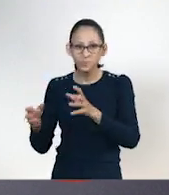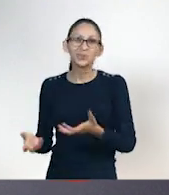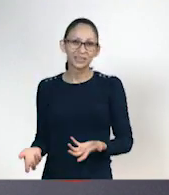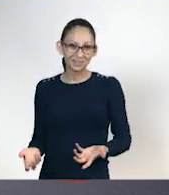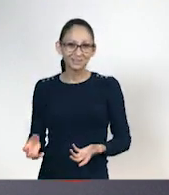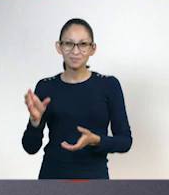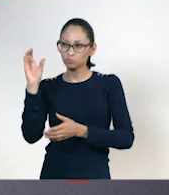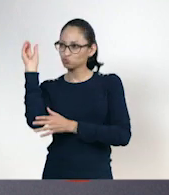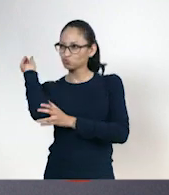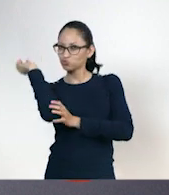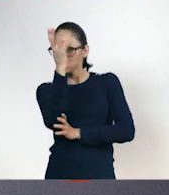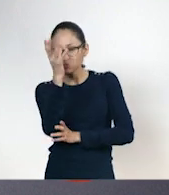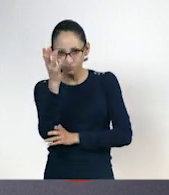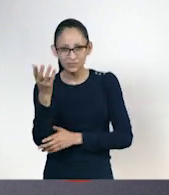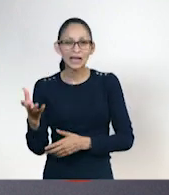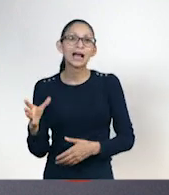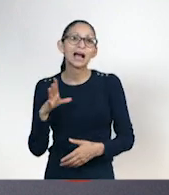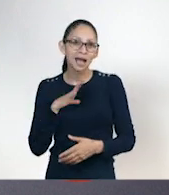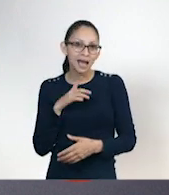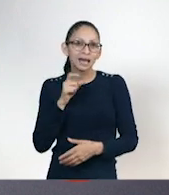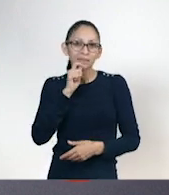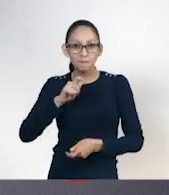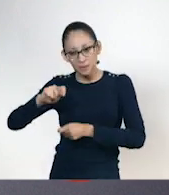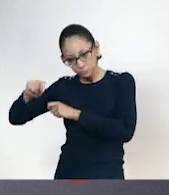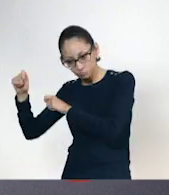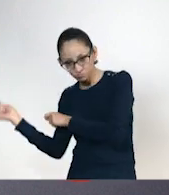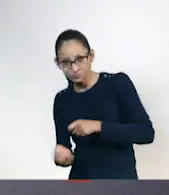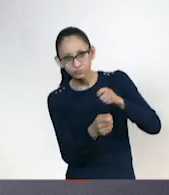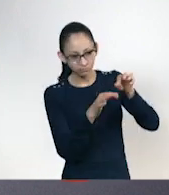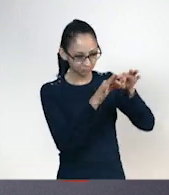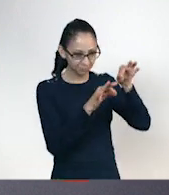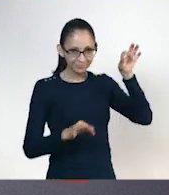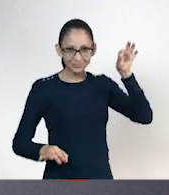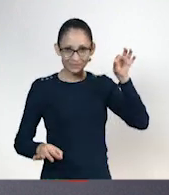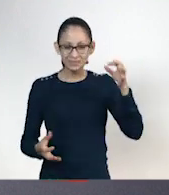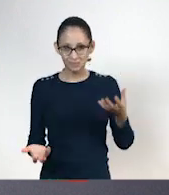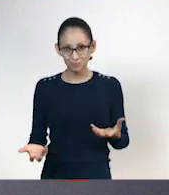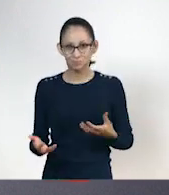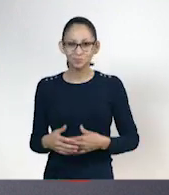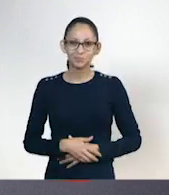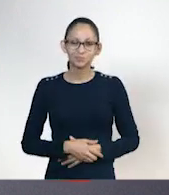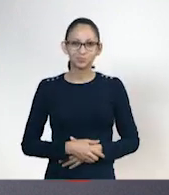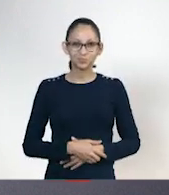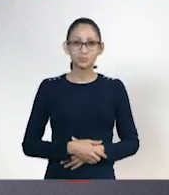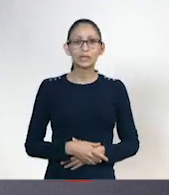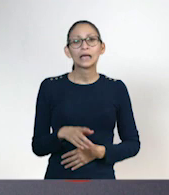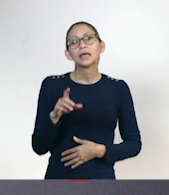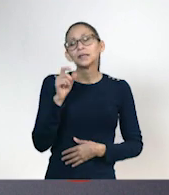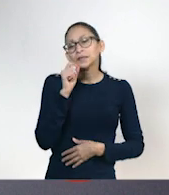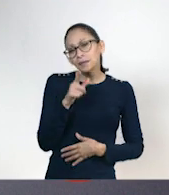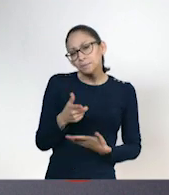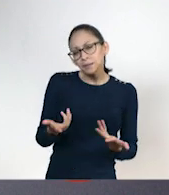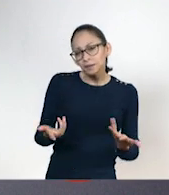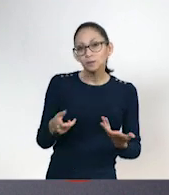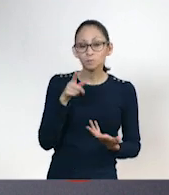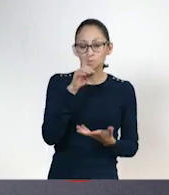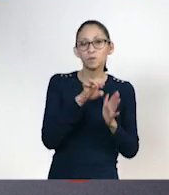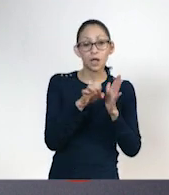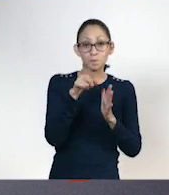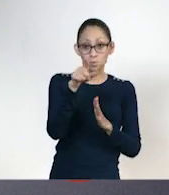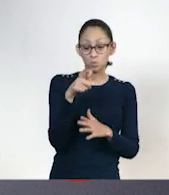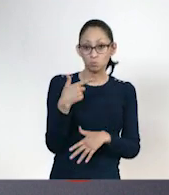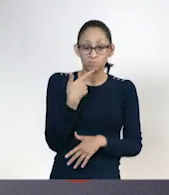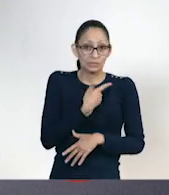o el hockey, ¿qué tal? Donde tienes que manipular el bastón y Es bueno, ¿verdad? para tener, claro. Por otro lado, si disfrutas de los